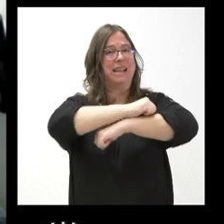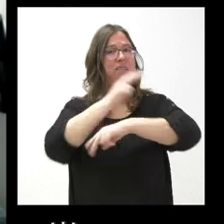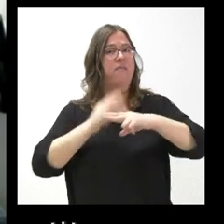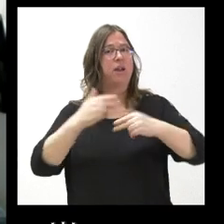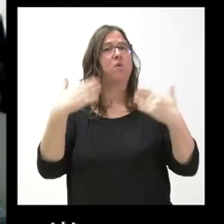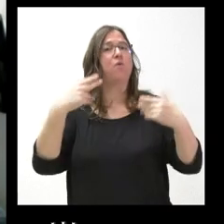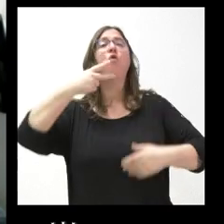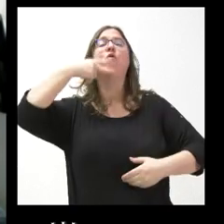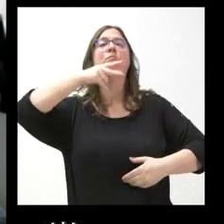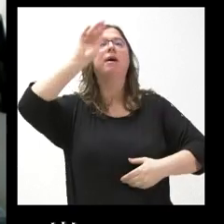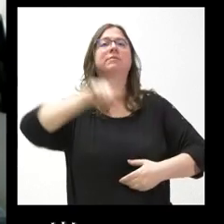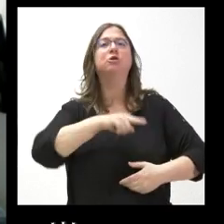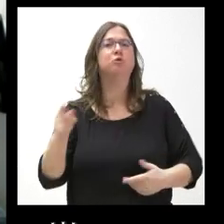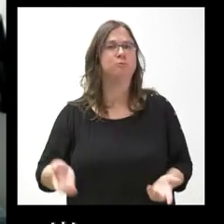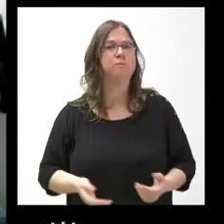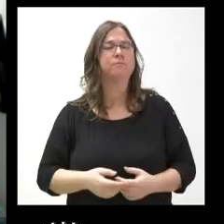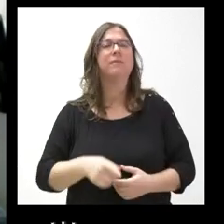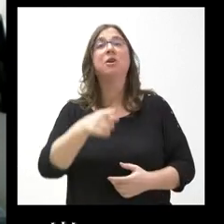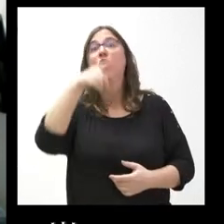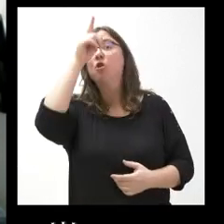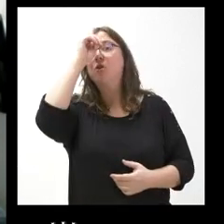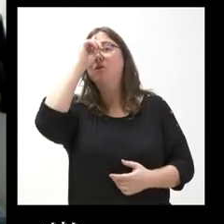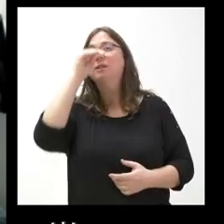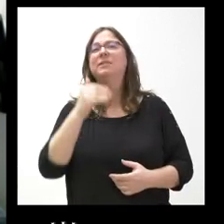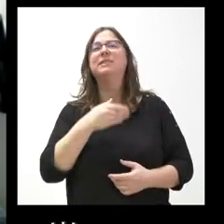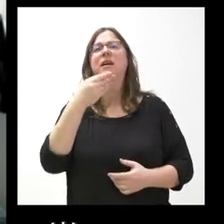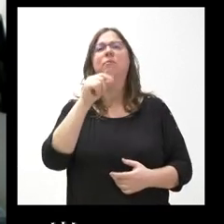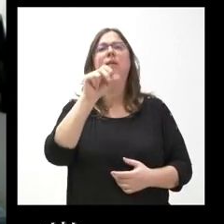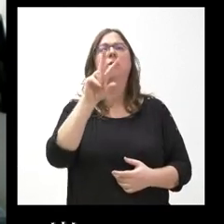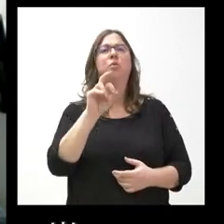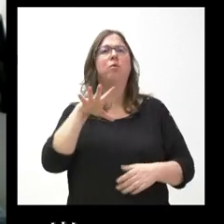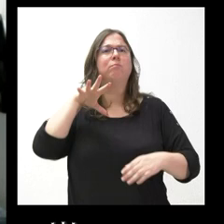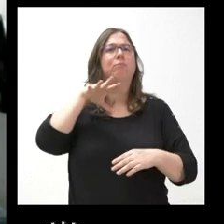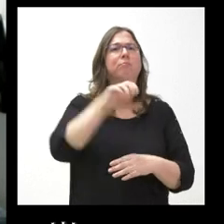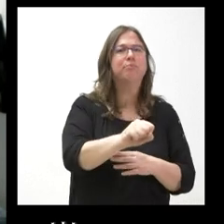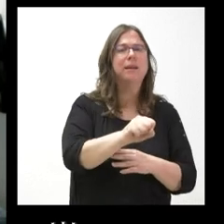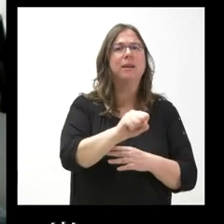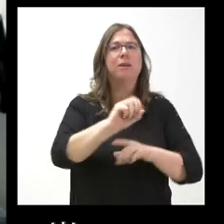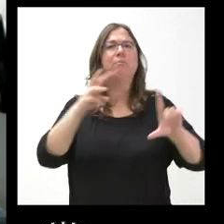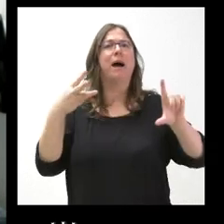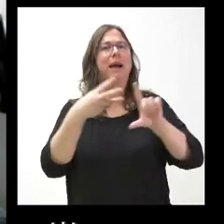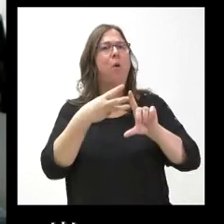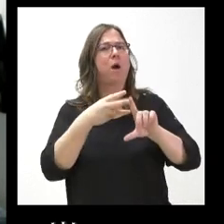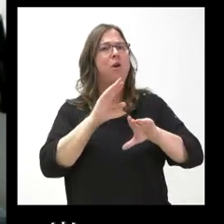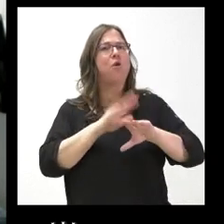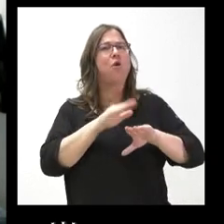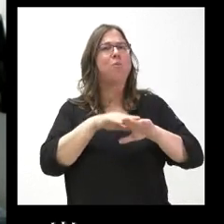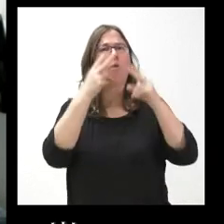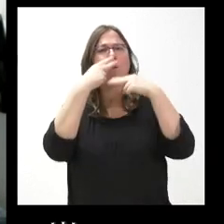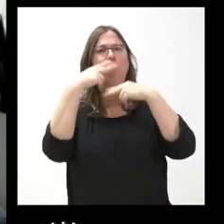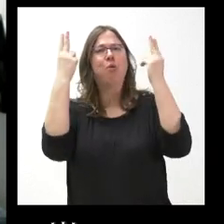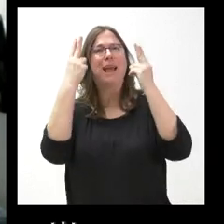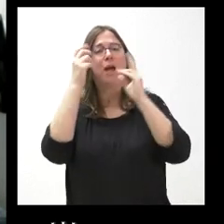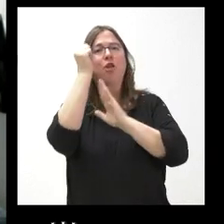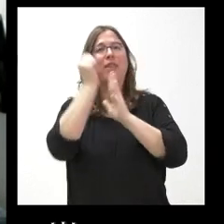terrazas. Y luego, no sé si le han hackeado los de Bildu la página web a la Junta, porque tiene publicado un decreto